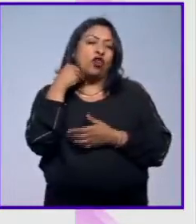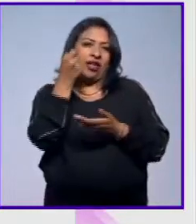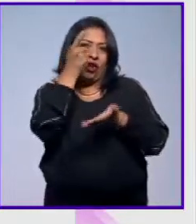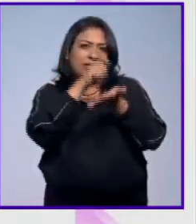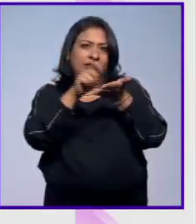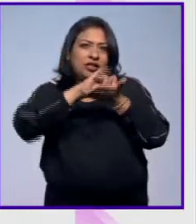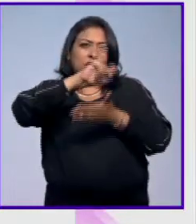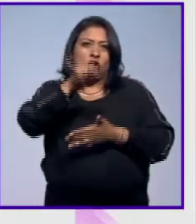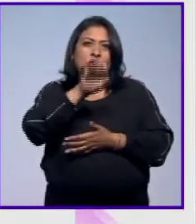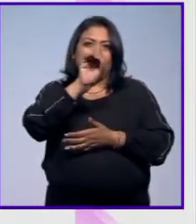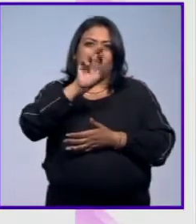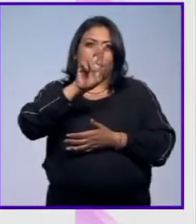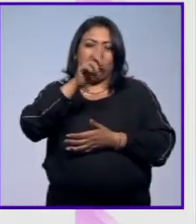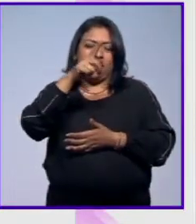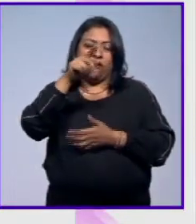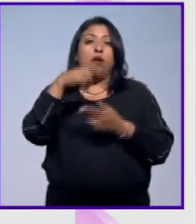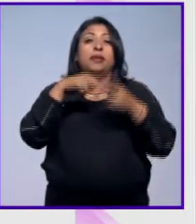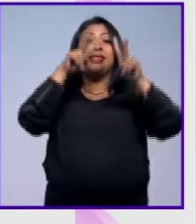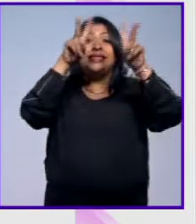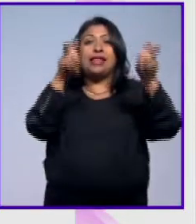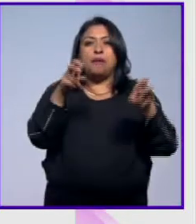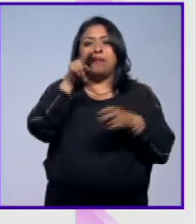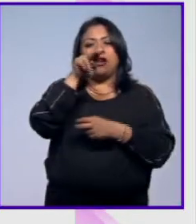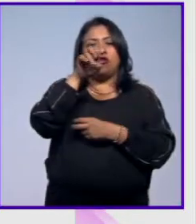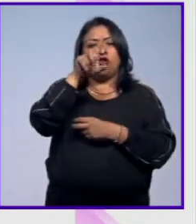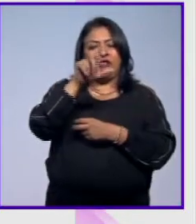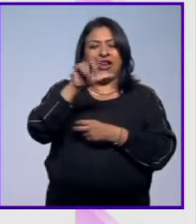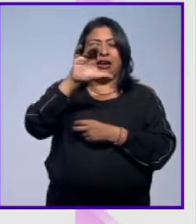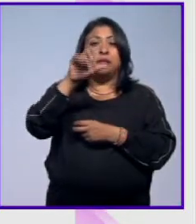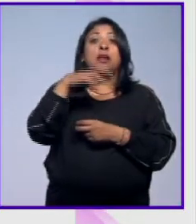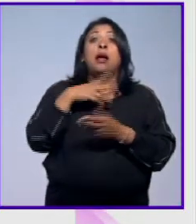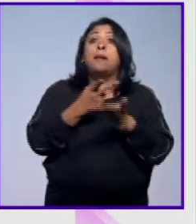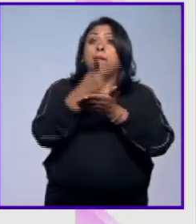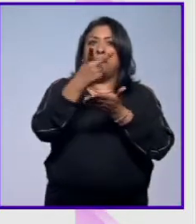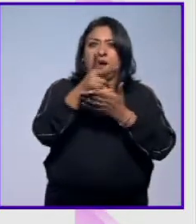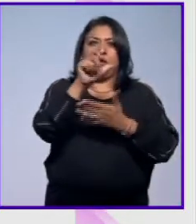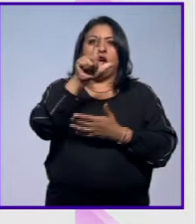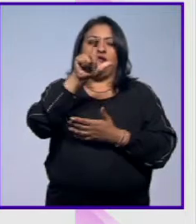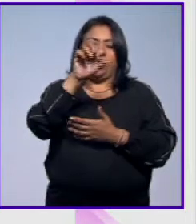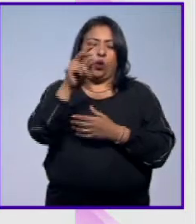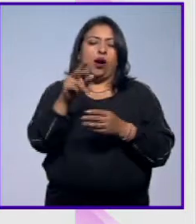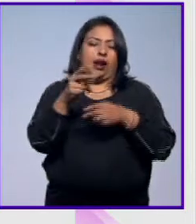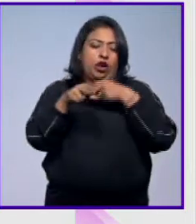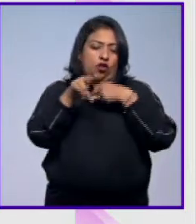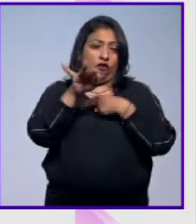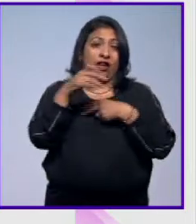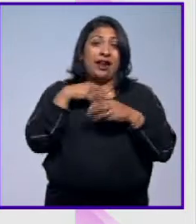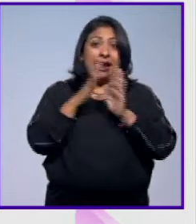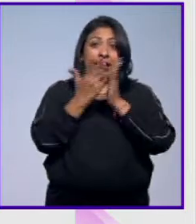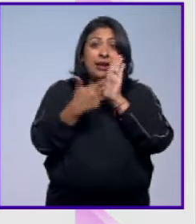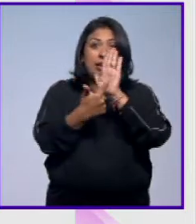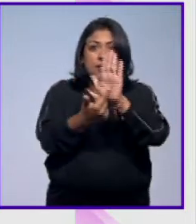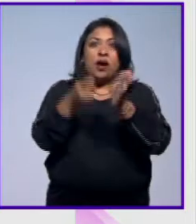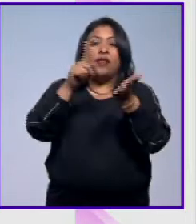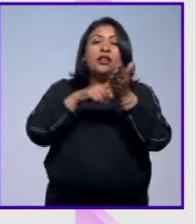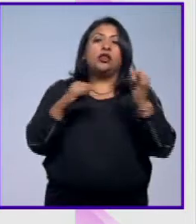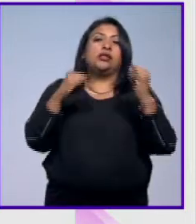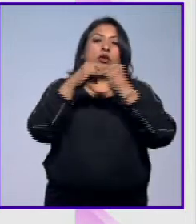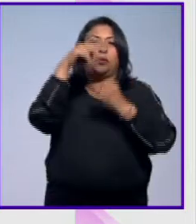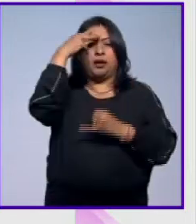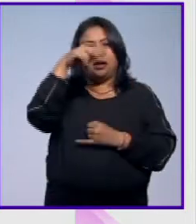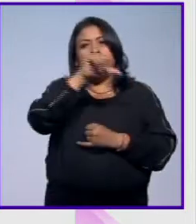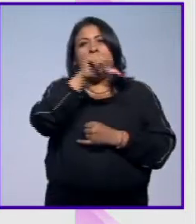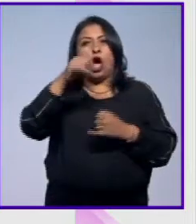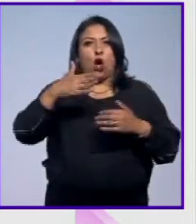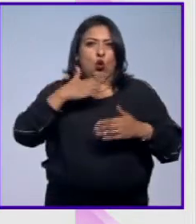Volpi publicó una novela criminal que le valió el premio Alfaguara de novela. El libro fue presentado en el Instituto Mexicano